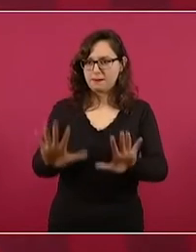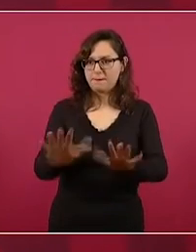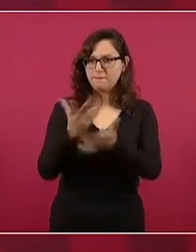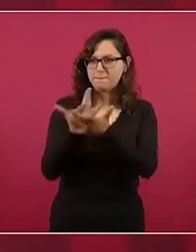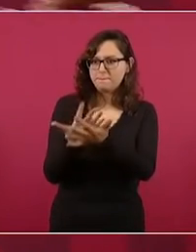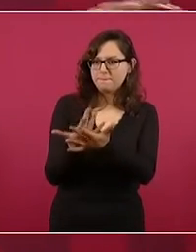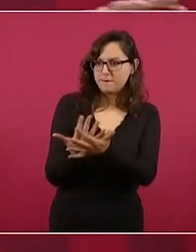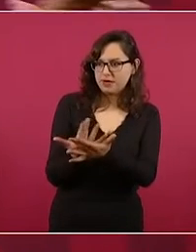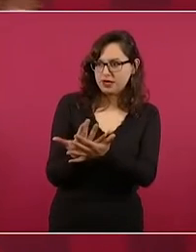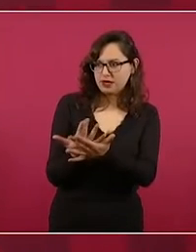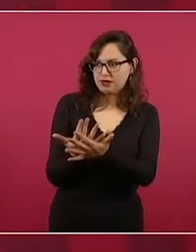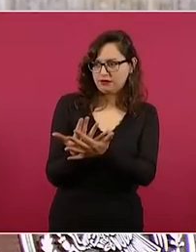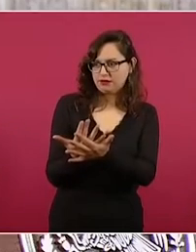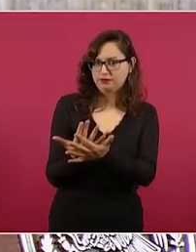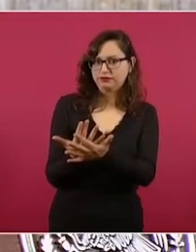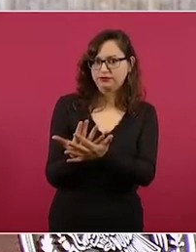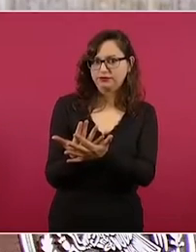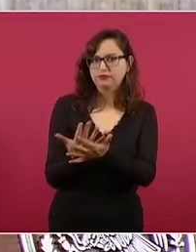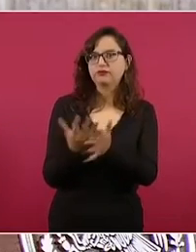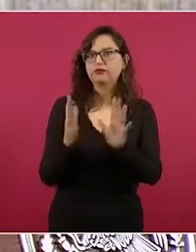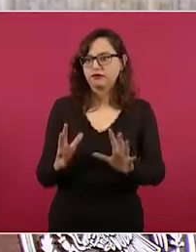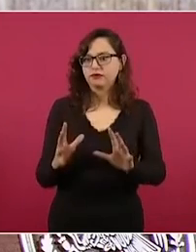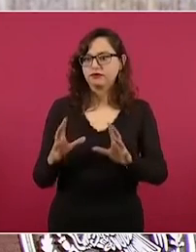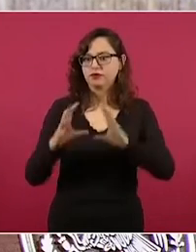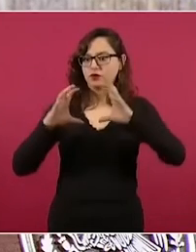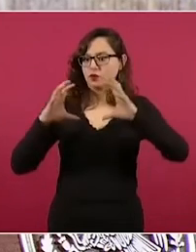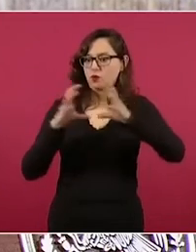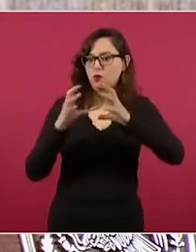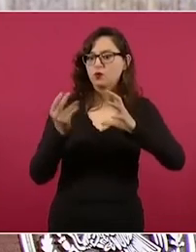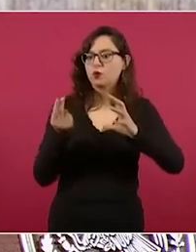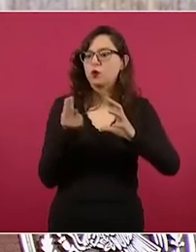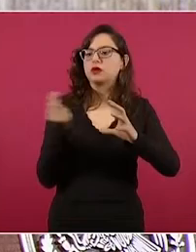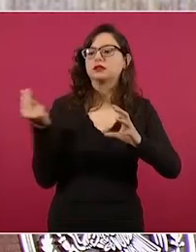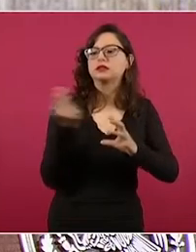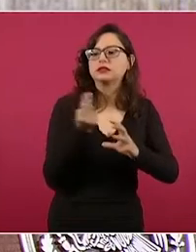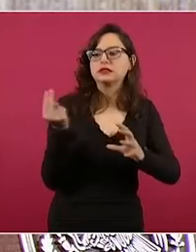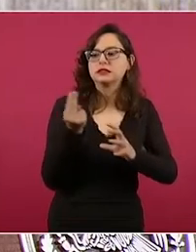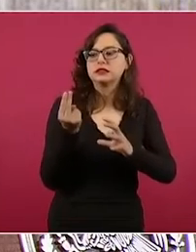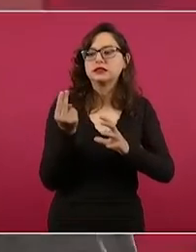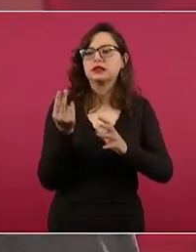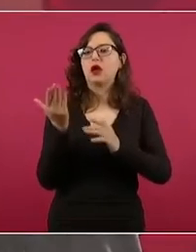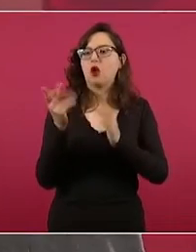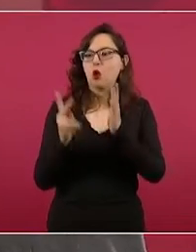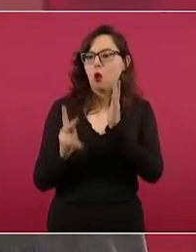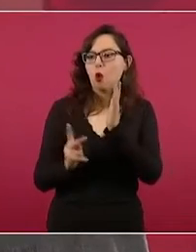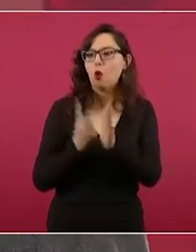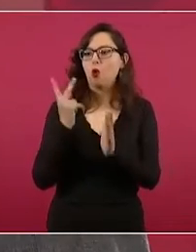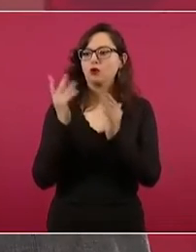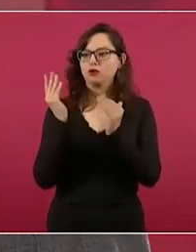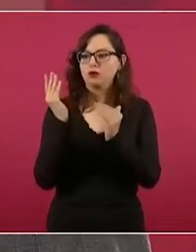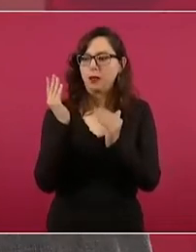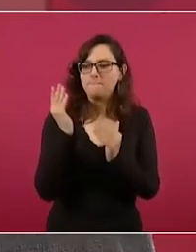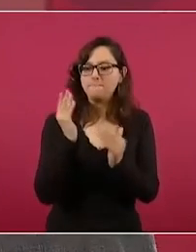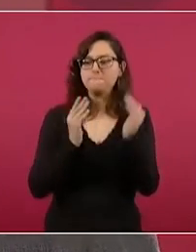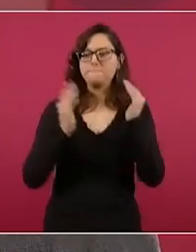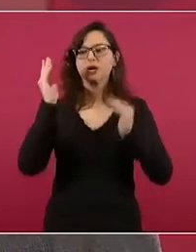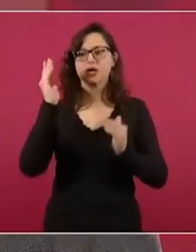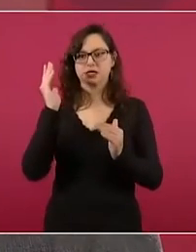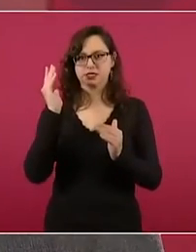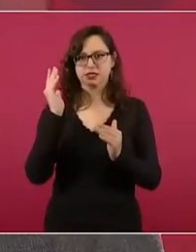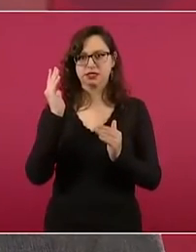Una vez que se detengan los enfrentamientos, en especial